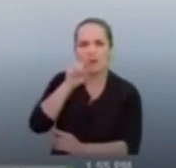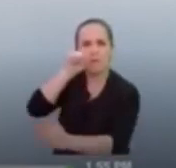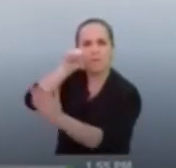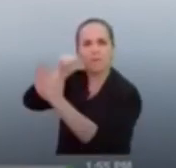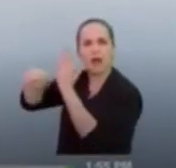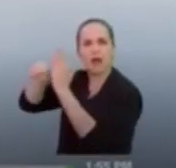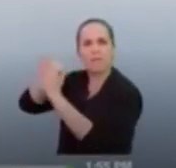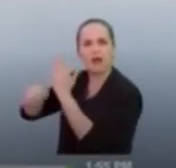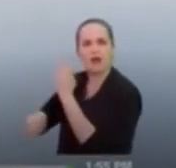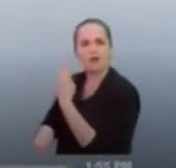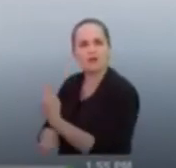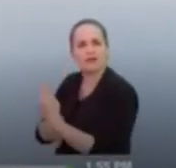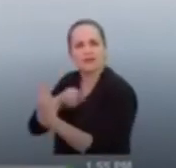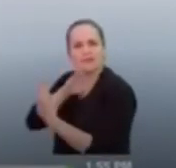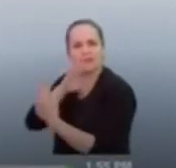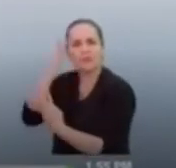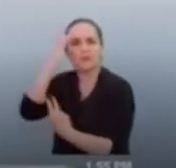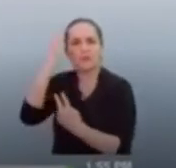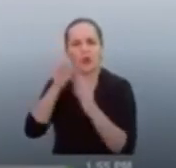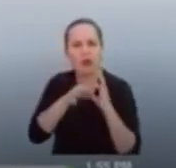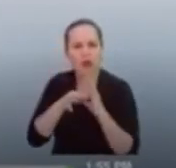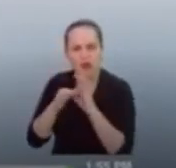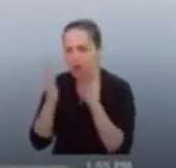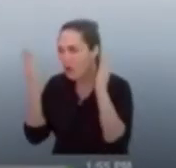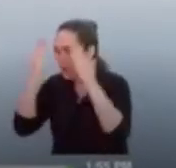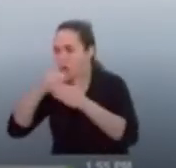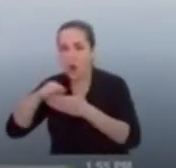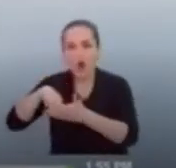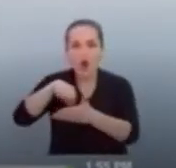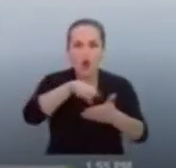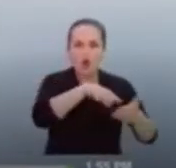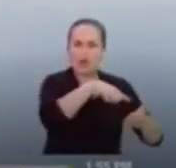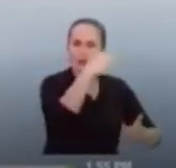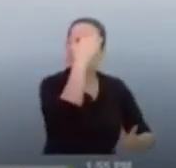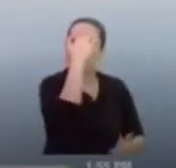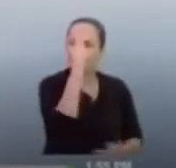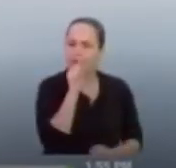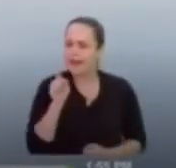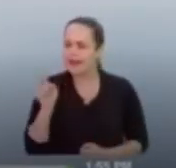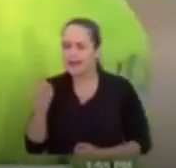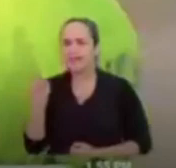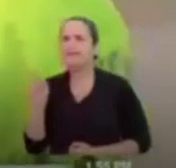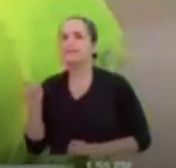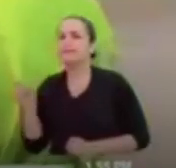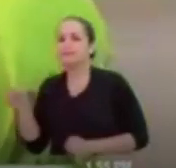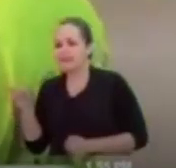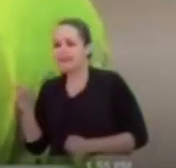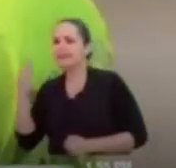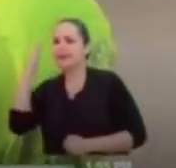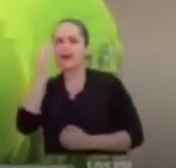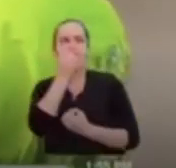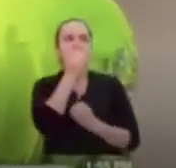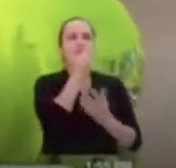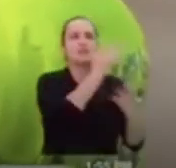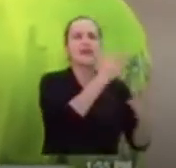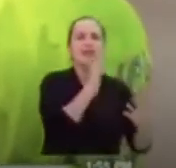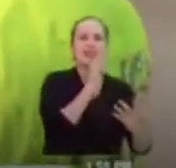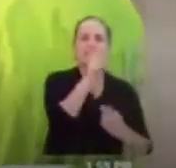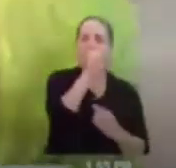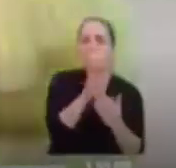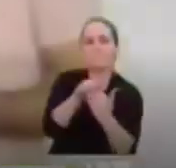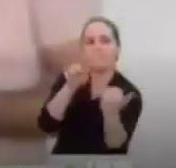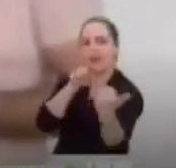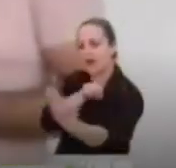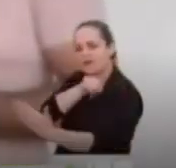una trama de corrupción en la contratación pública del municipio que en las últimas horas derivó en la captura y judicialización del alcalde Jorge Eliezer